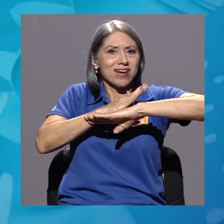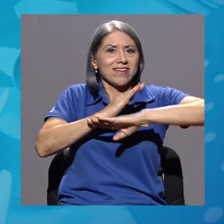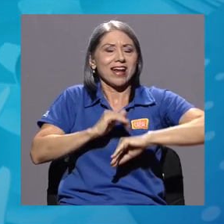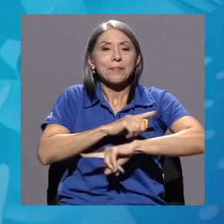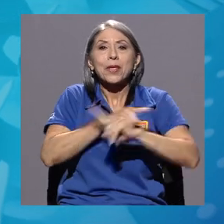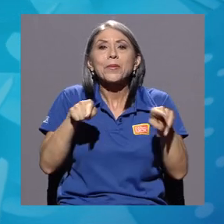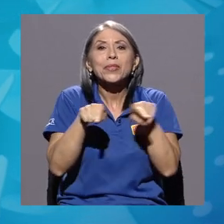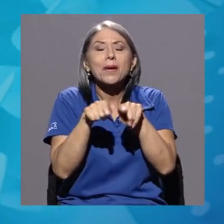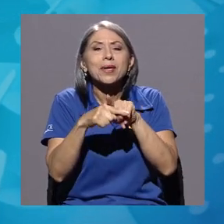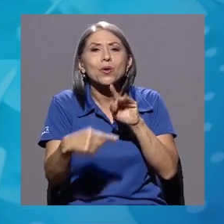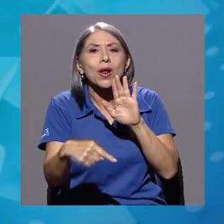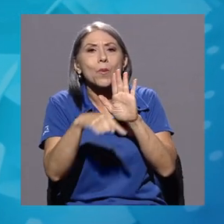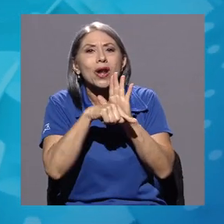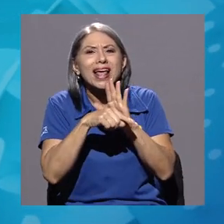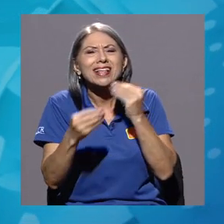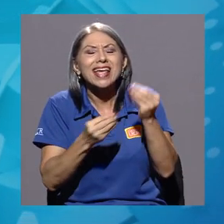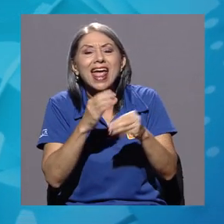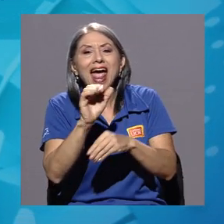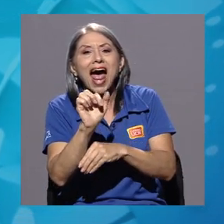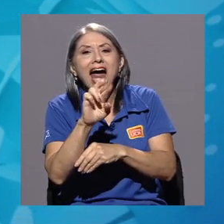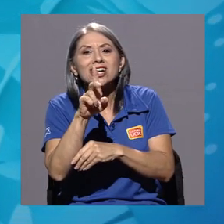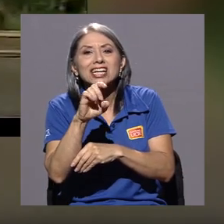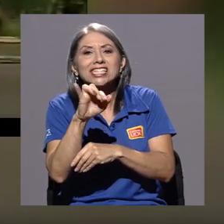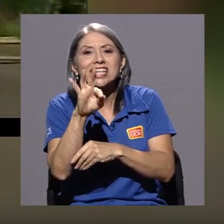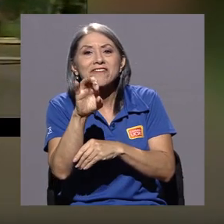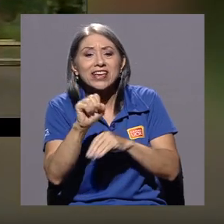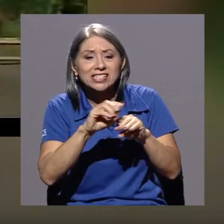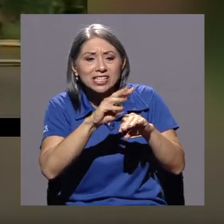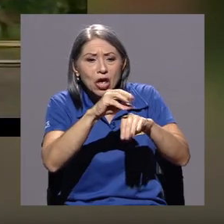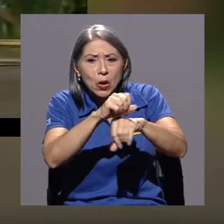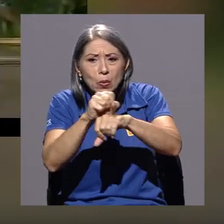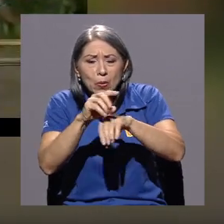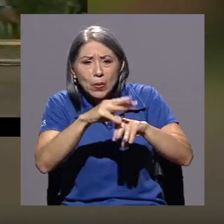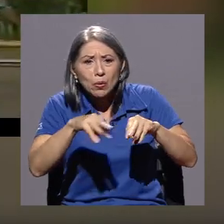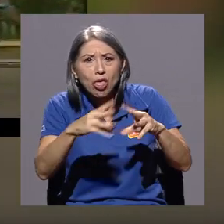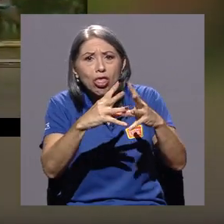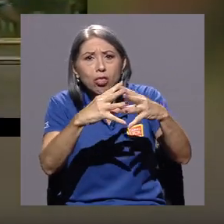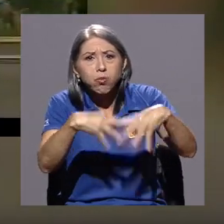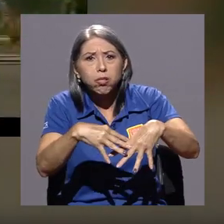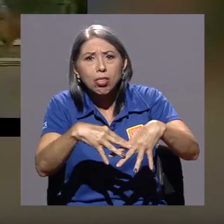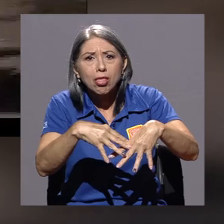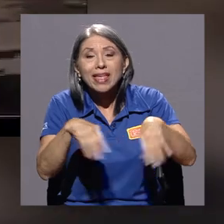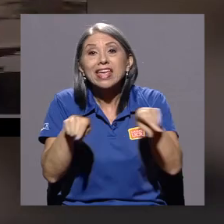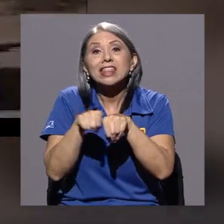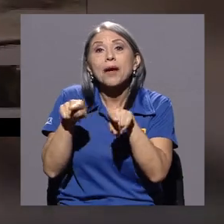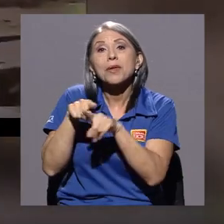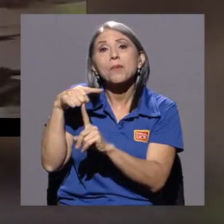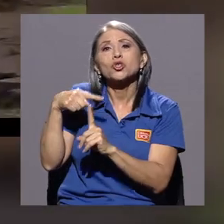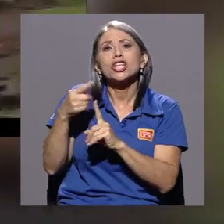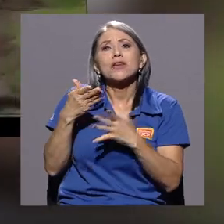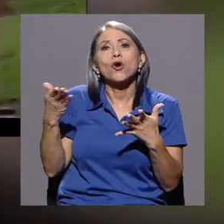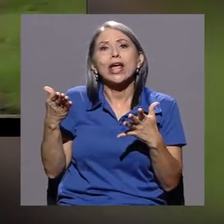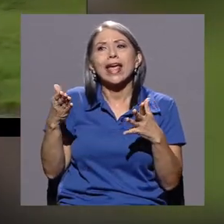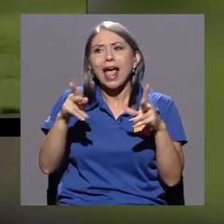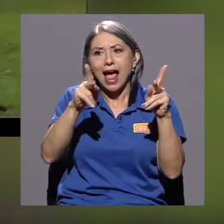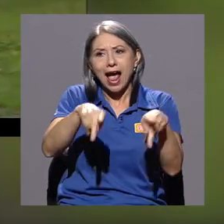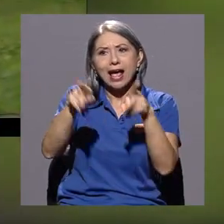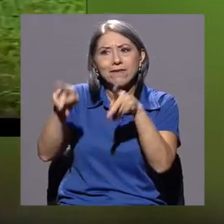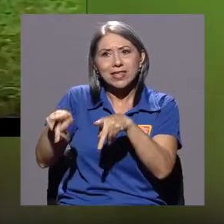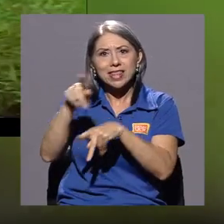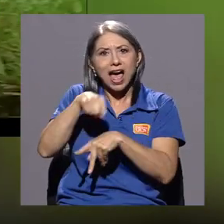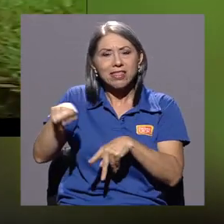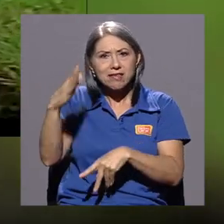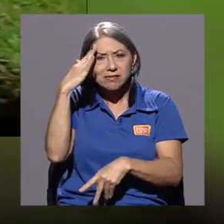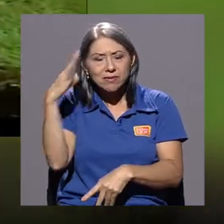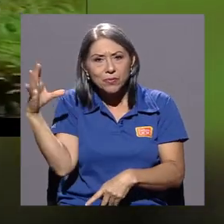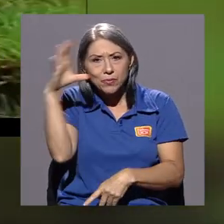lado, una parte negativa, que fue la muerte de los arrofijes, y la parte positiva fue una prevención un poco hacia los habitantes.